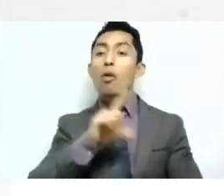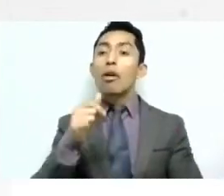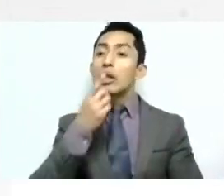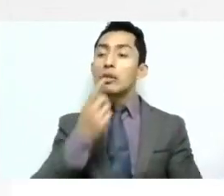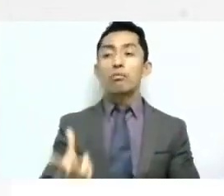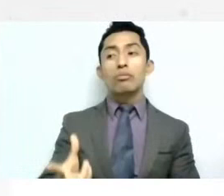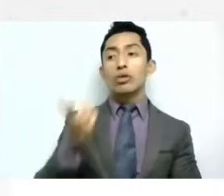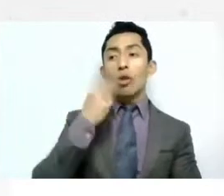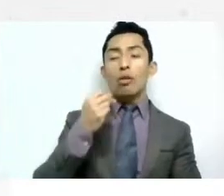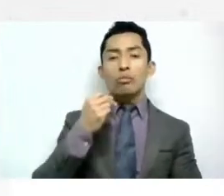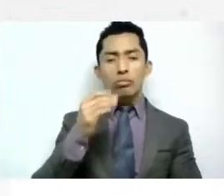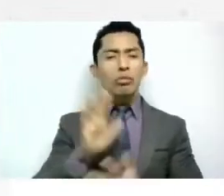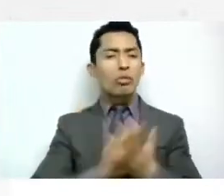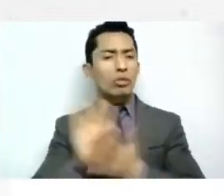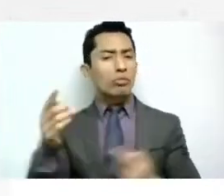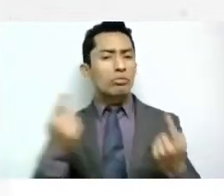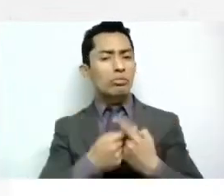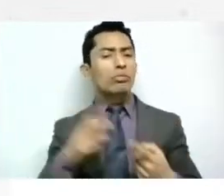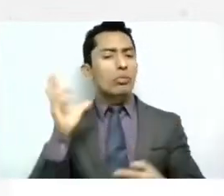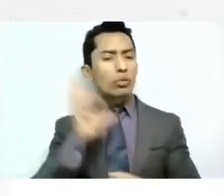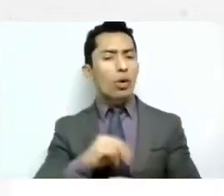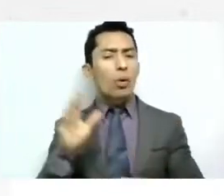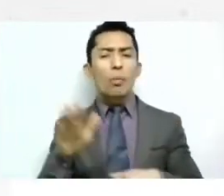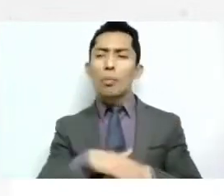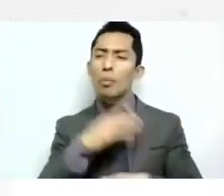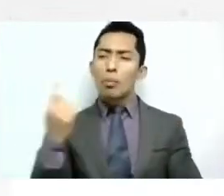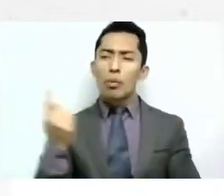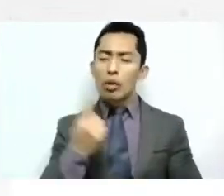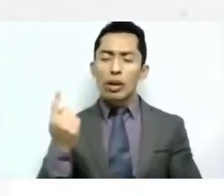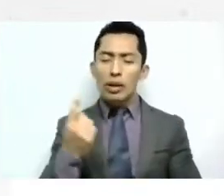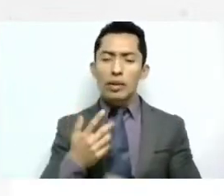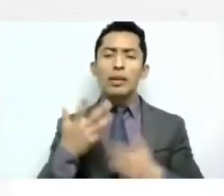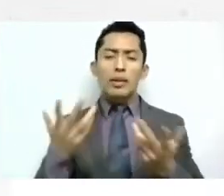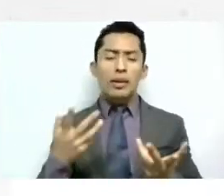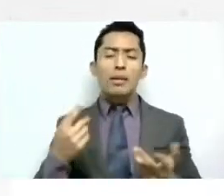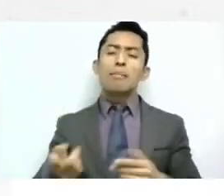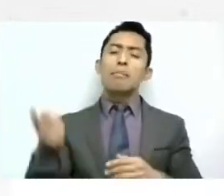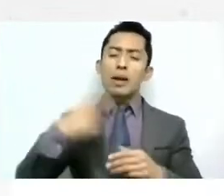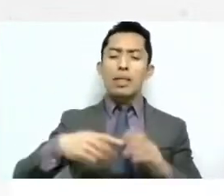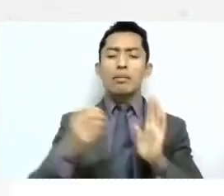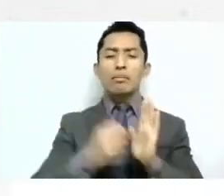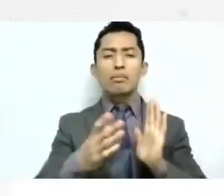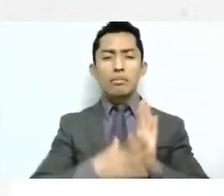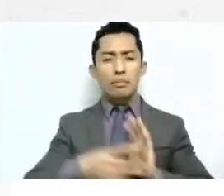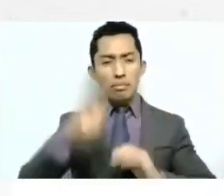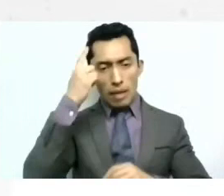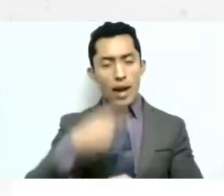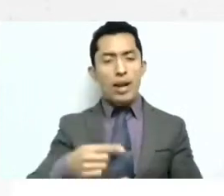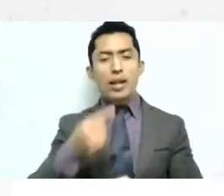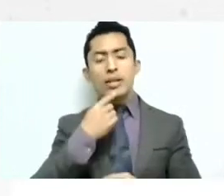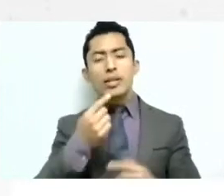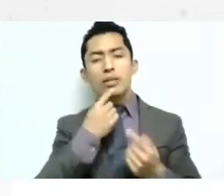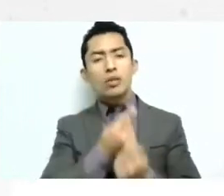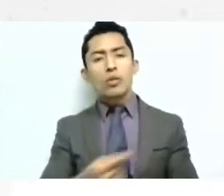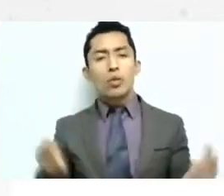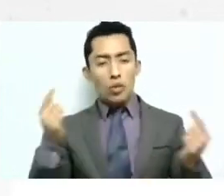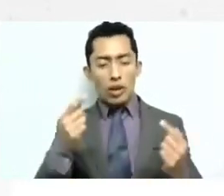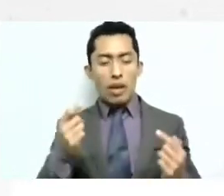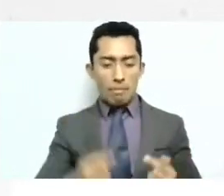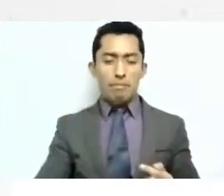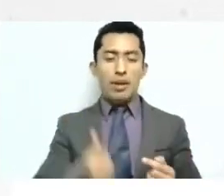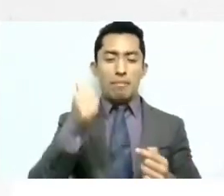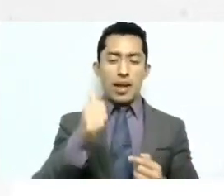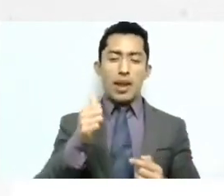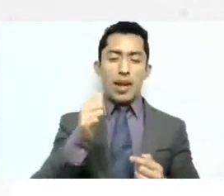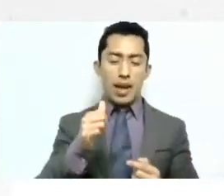inconstitucional porque se se establece que es para la primera infancia y para y que se